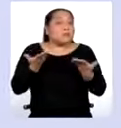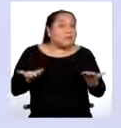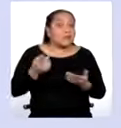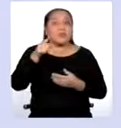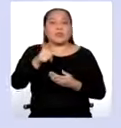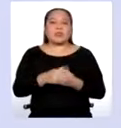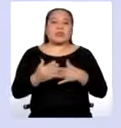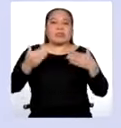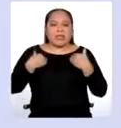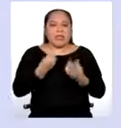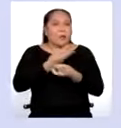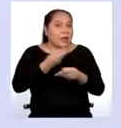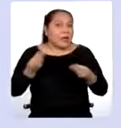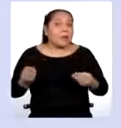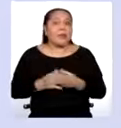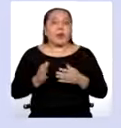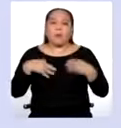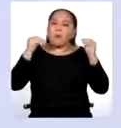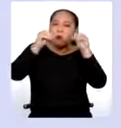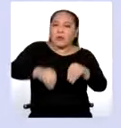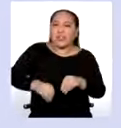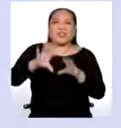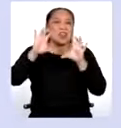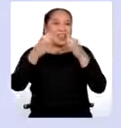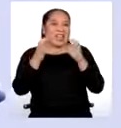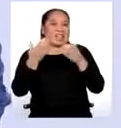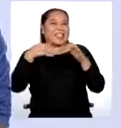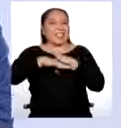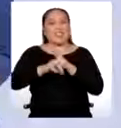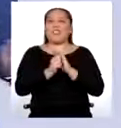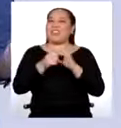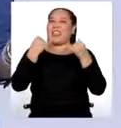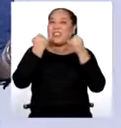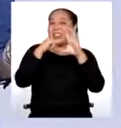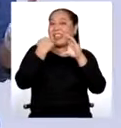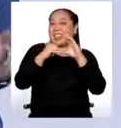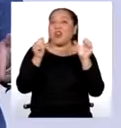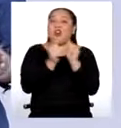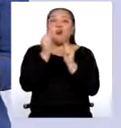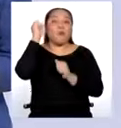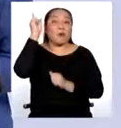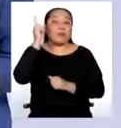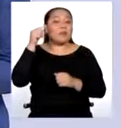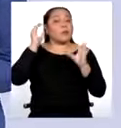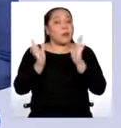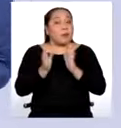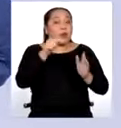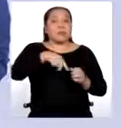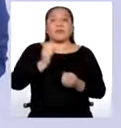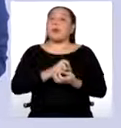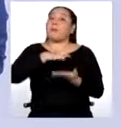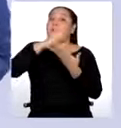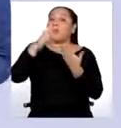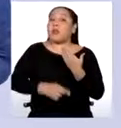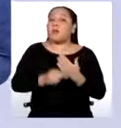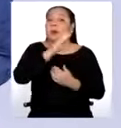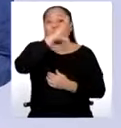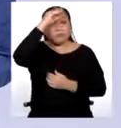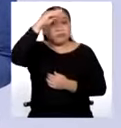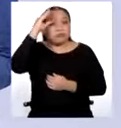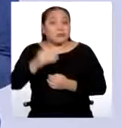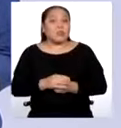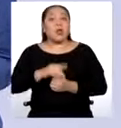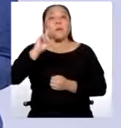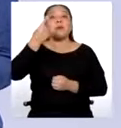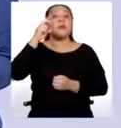conseguirán las herramientas para poder aplicarlas en sus clases virtuales con sus maestros. Hemos preparado este programa para ustedes chicos y chicas de primero